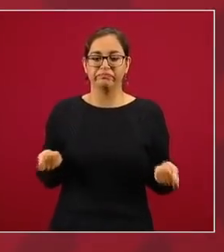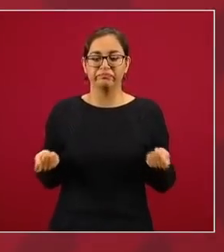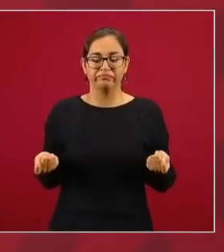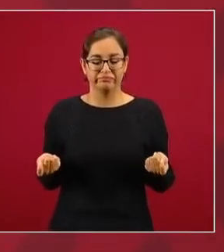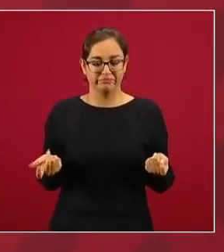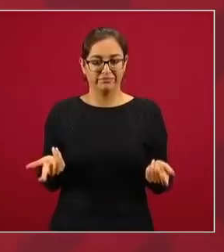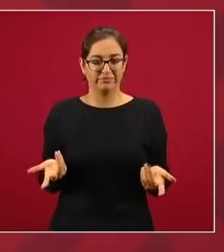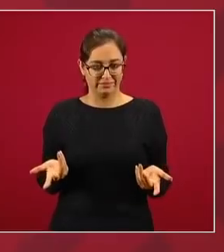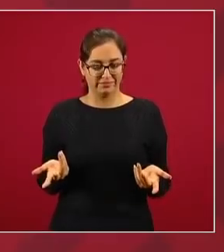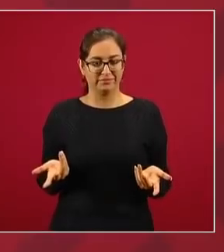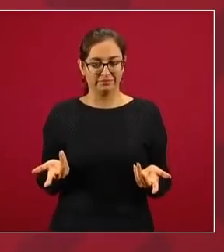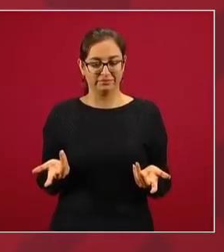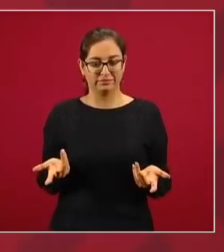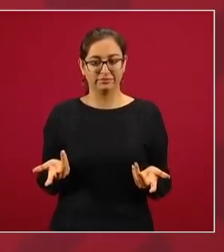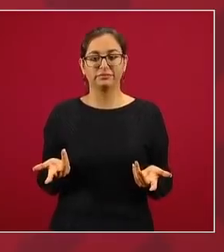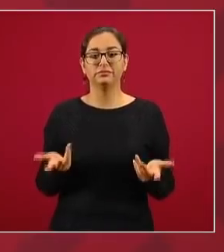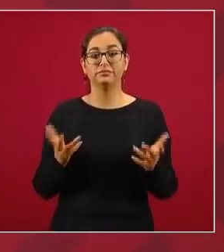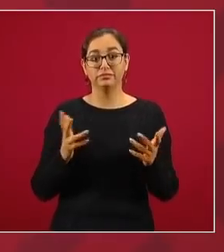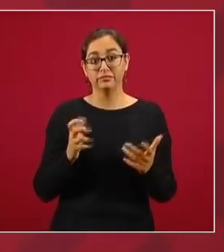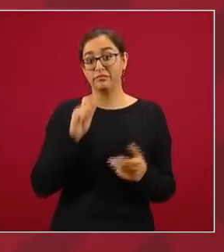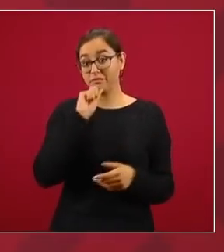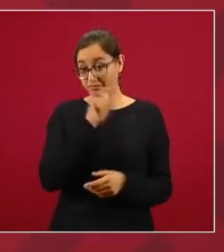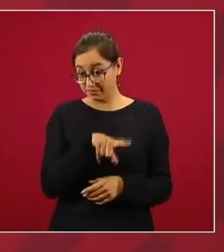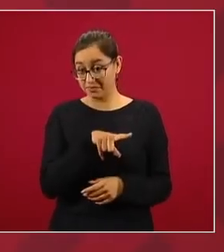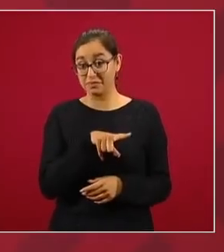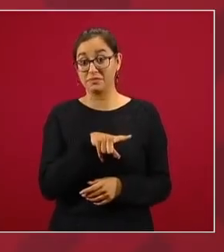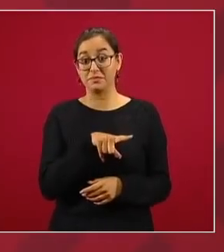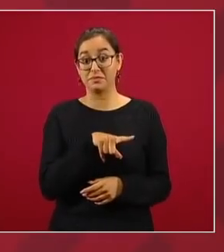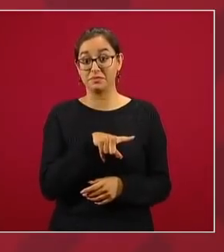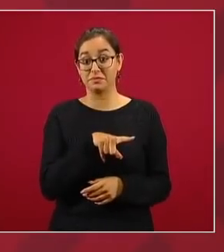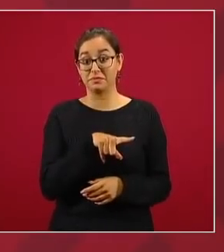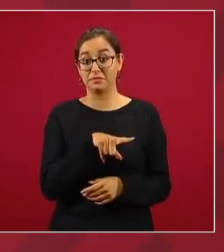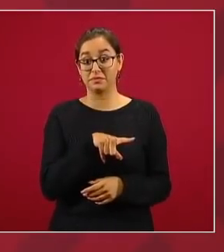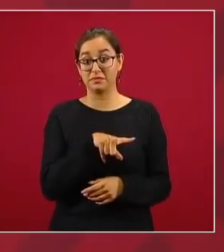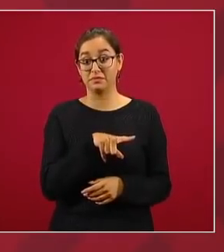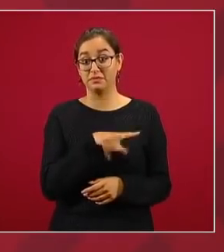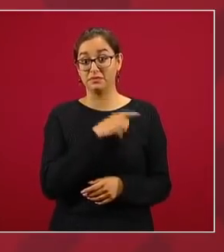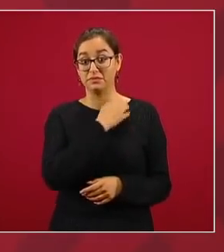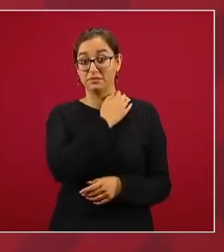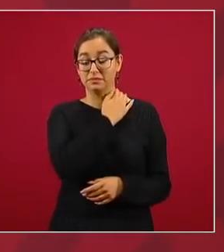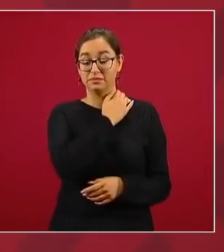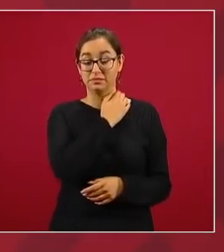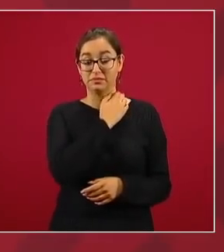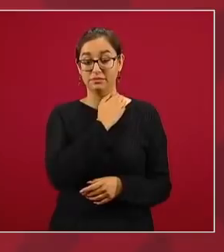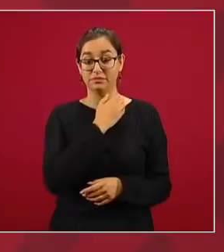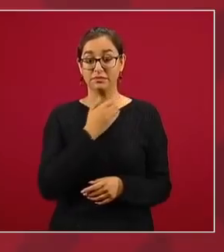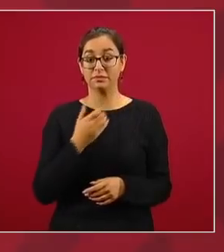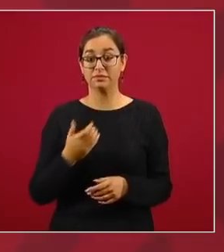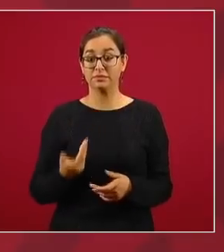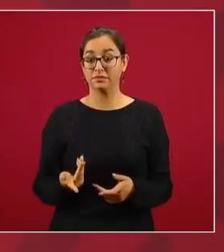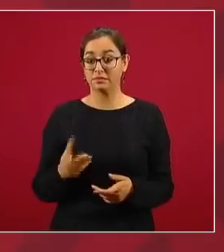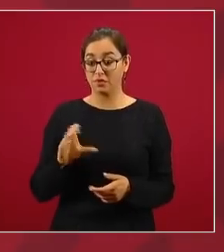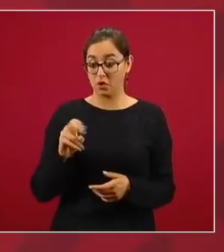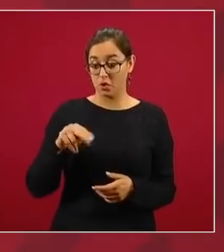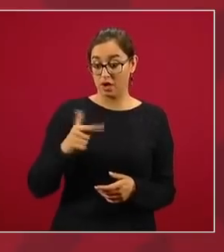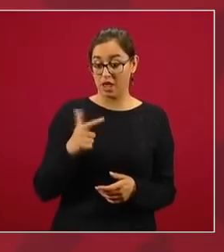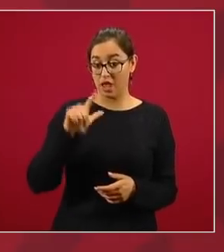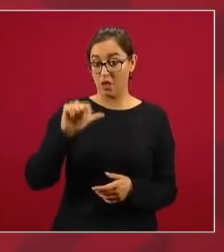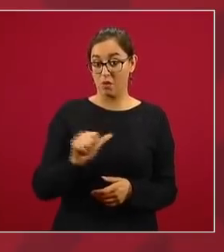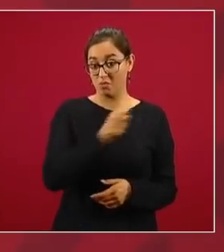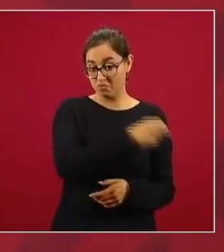Incluso han llegado a imponer a funcionarios de la Conagua,